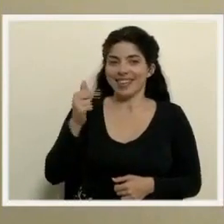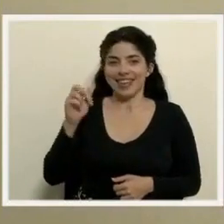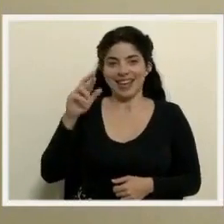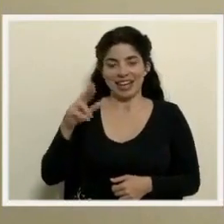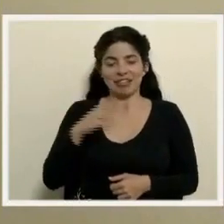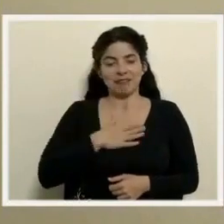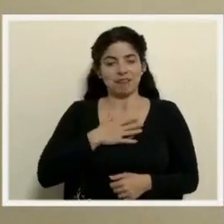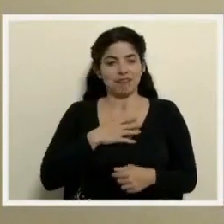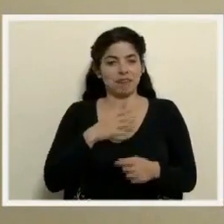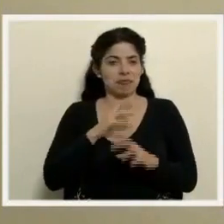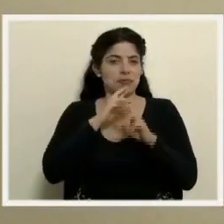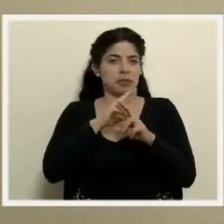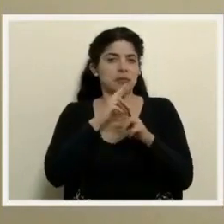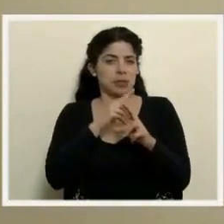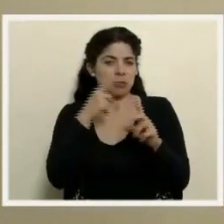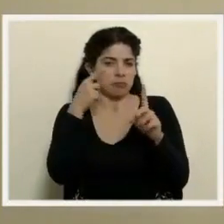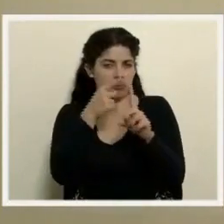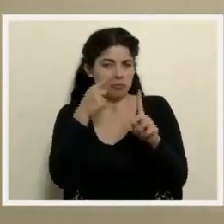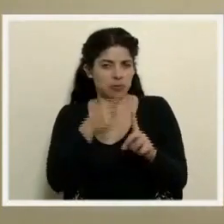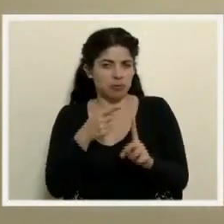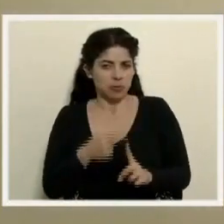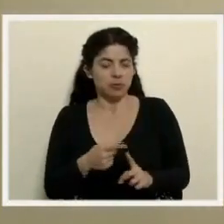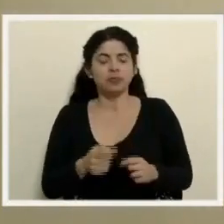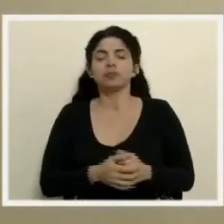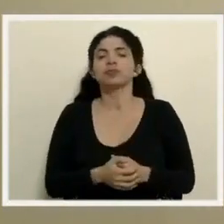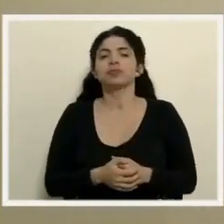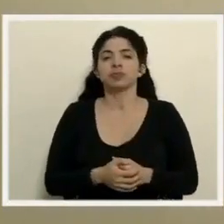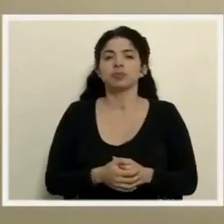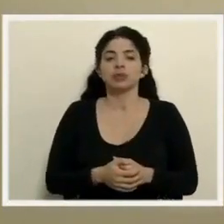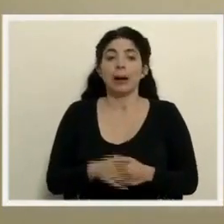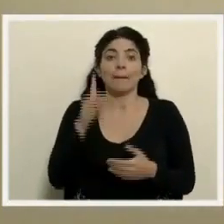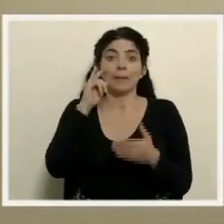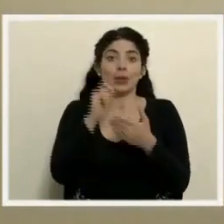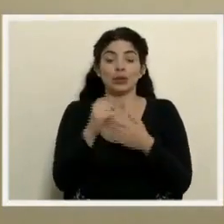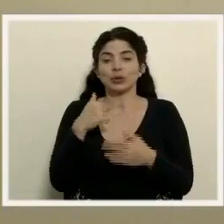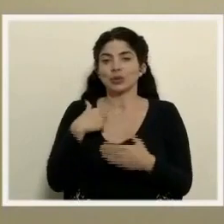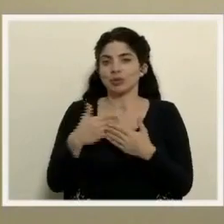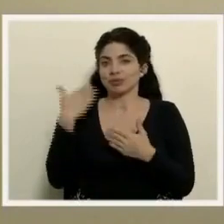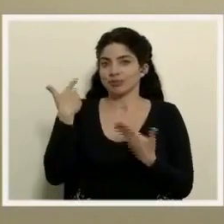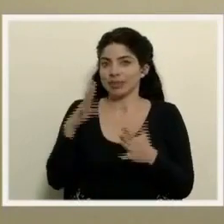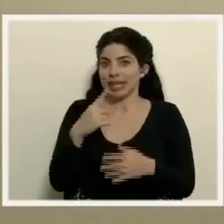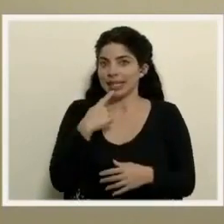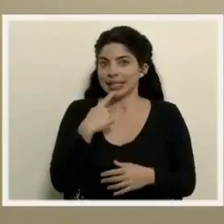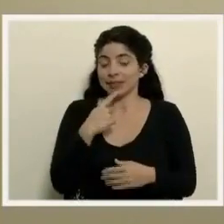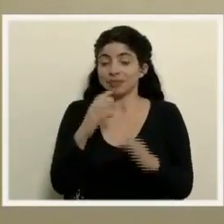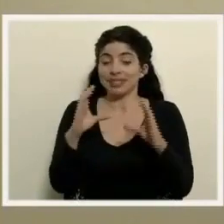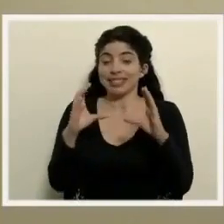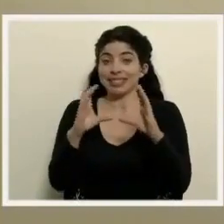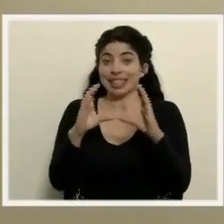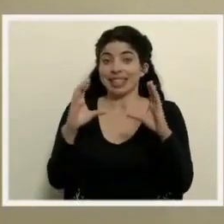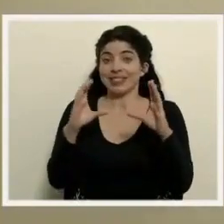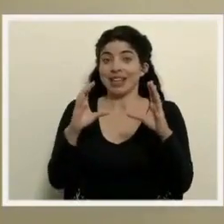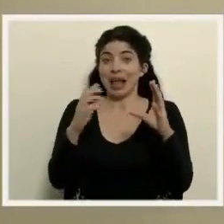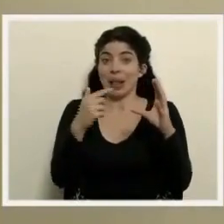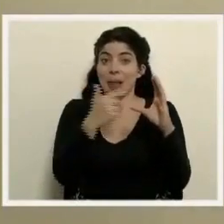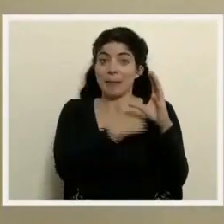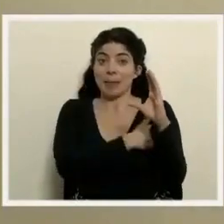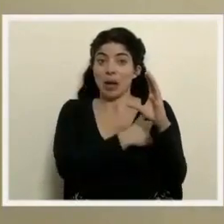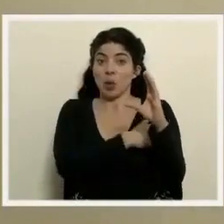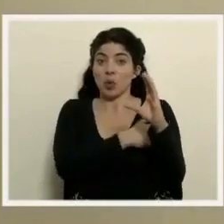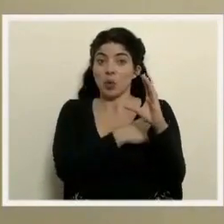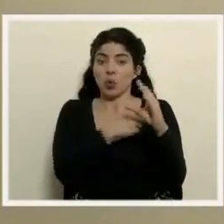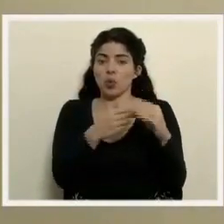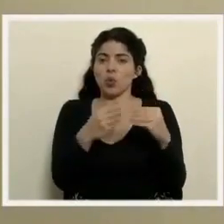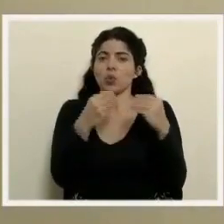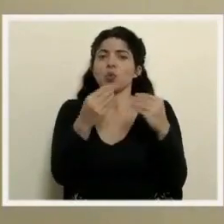responderle muy puntualmente, por eso justamente indicaba que el certificado de vacunación se va a admitir